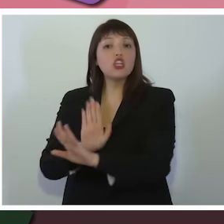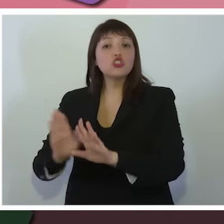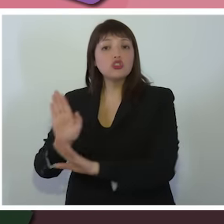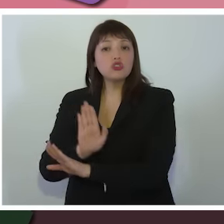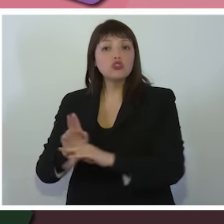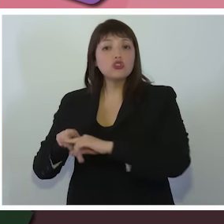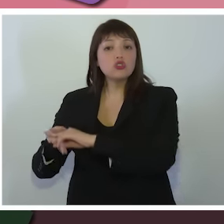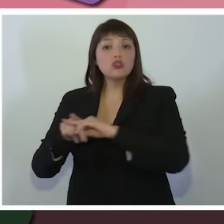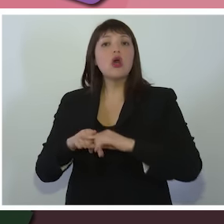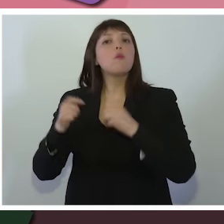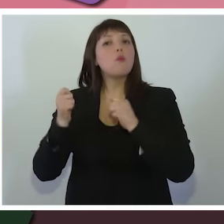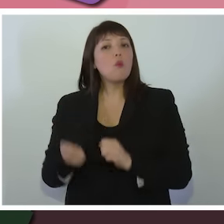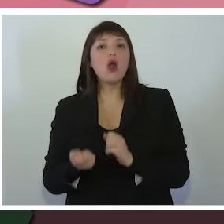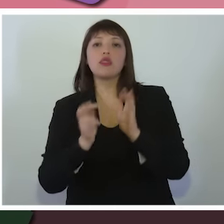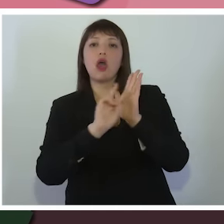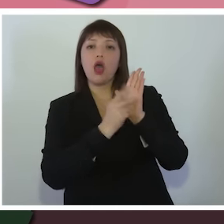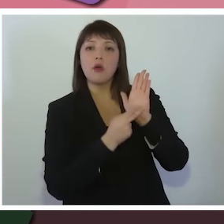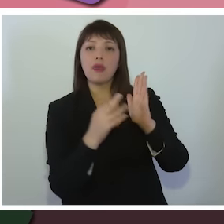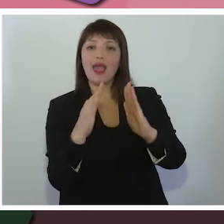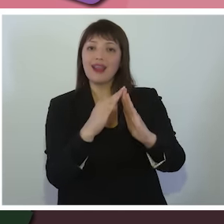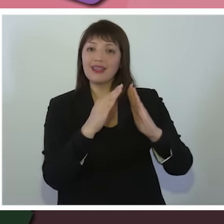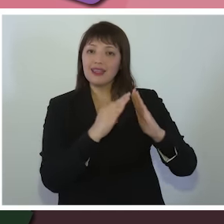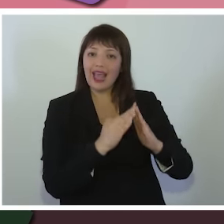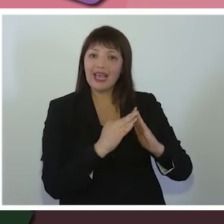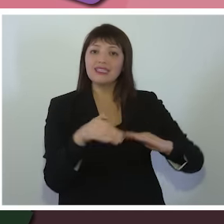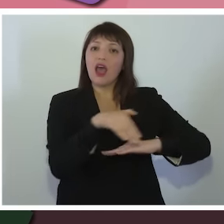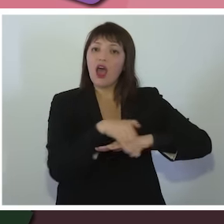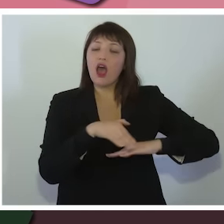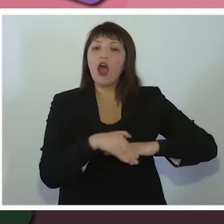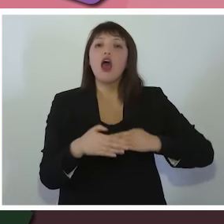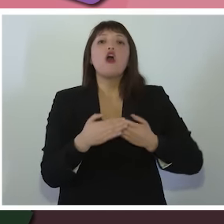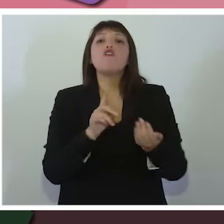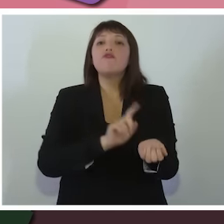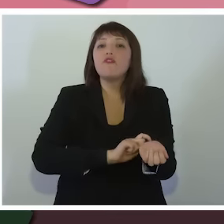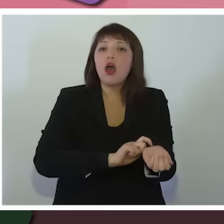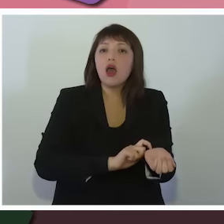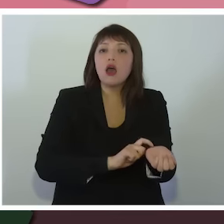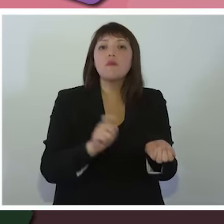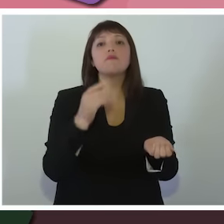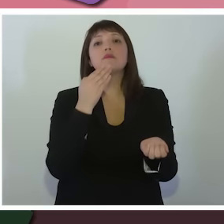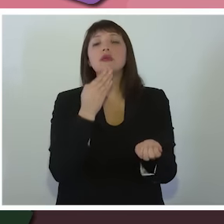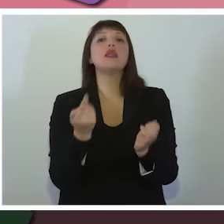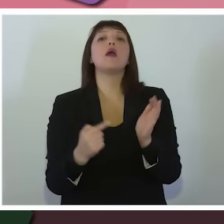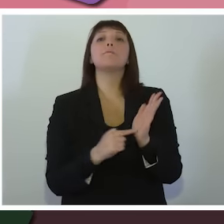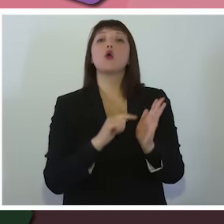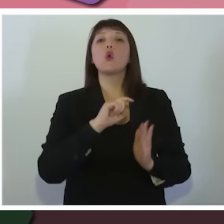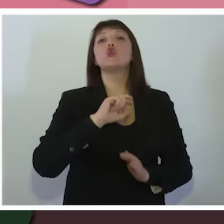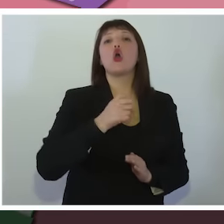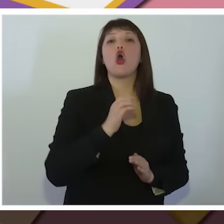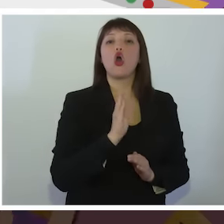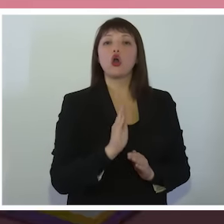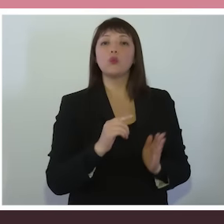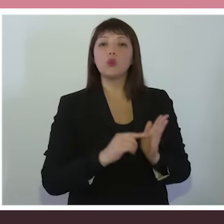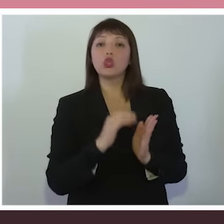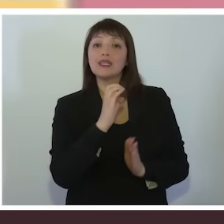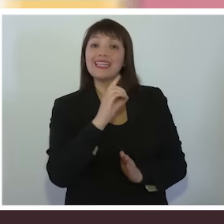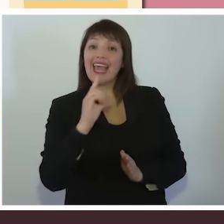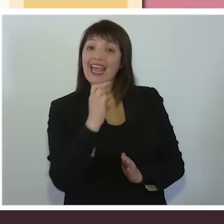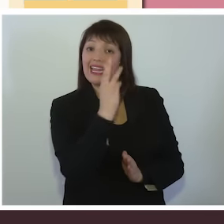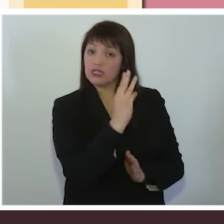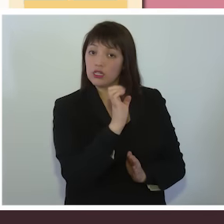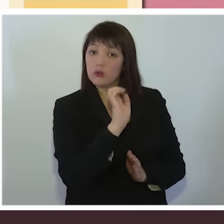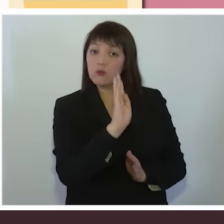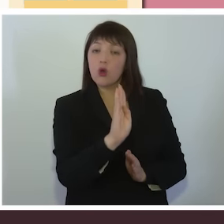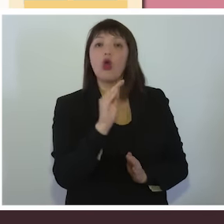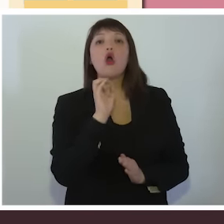social podrán comenzar a validar su información de domicilio y composición familiar vía registrosocial.gob.cl o en sus